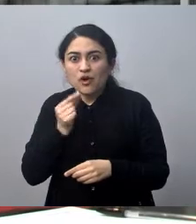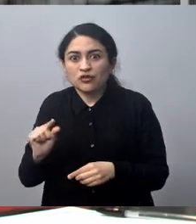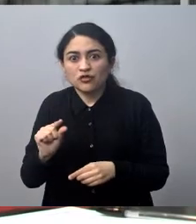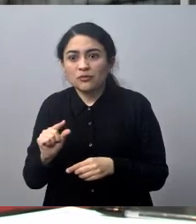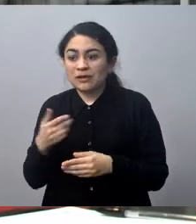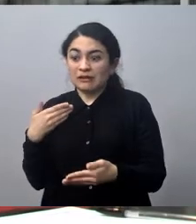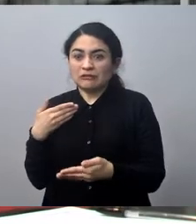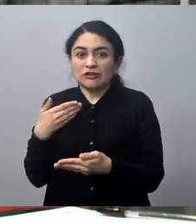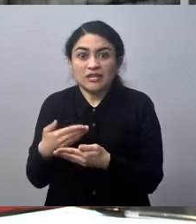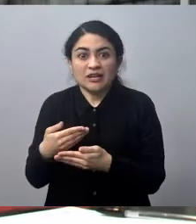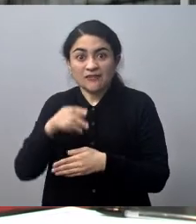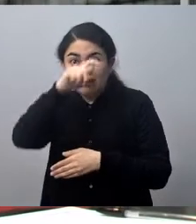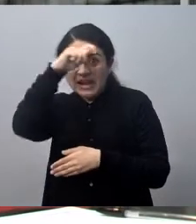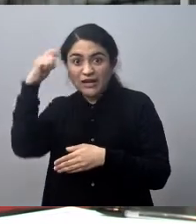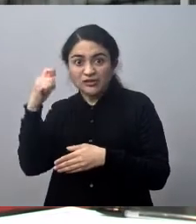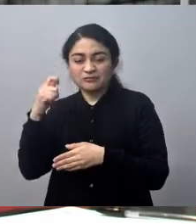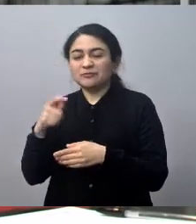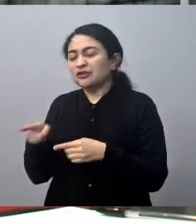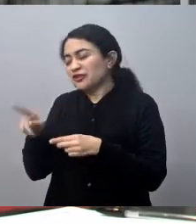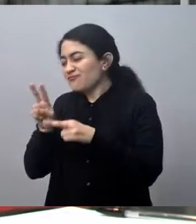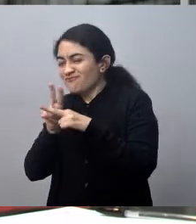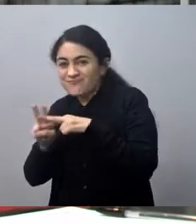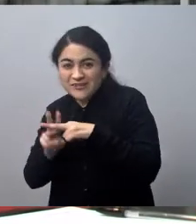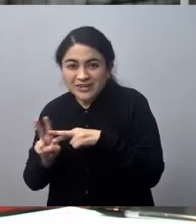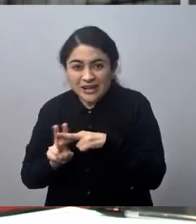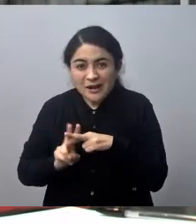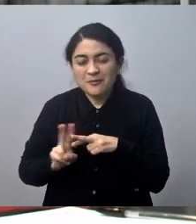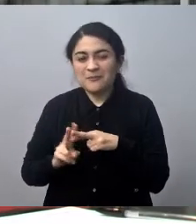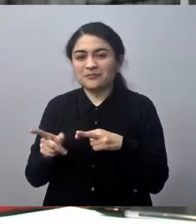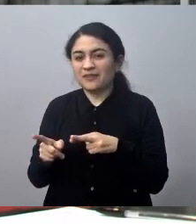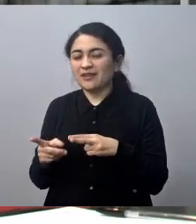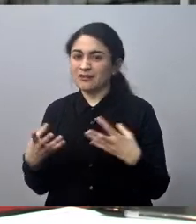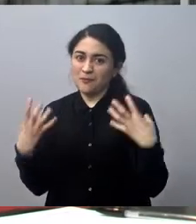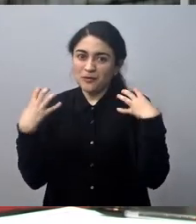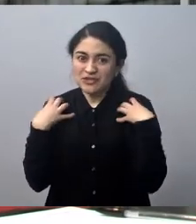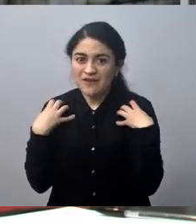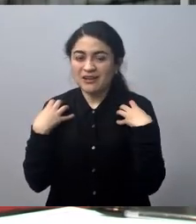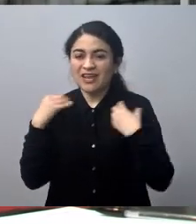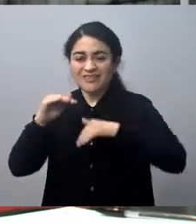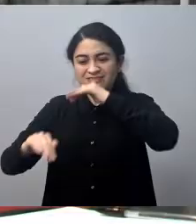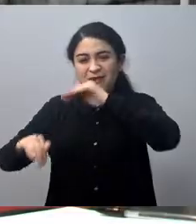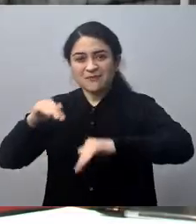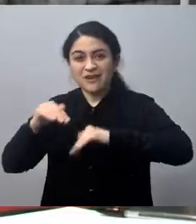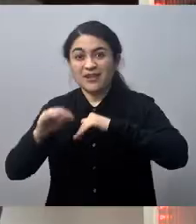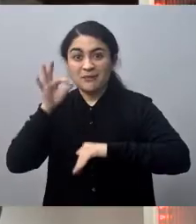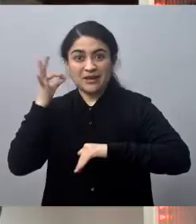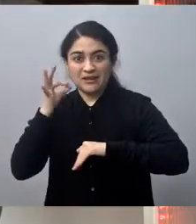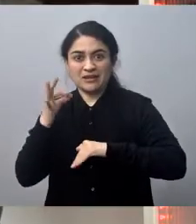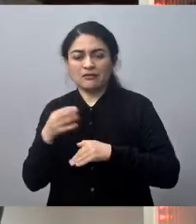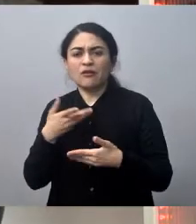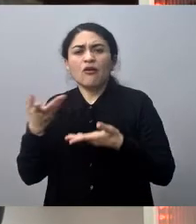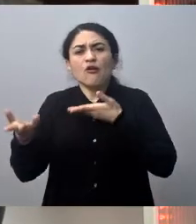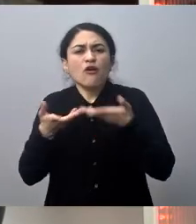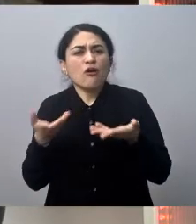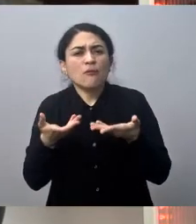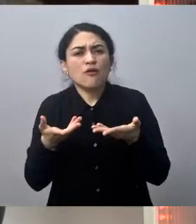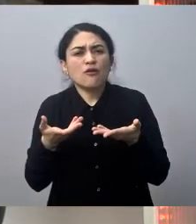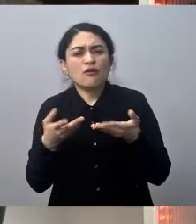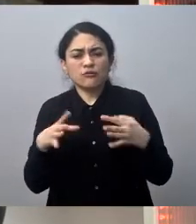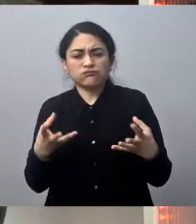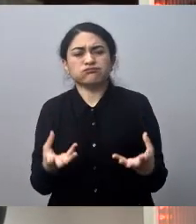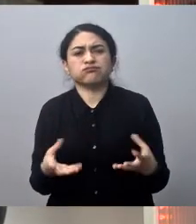estamos en todo el proceso de licitación, de hacernos cargo definitivamente de esta playa tan importante para nosotros. ¿Cómo va ser la concesión? ¿Por qué esta primera parte